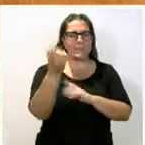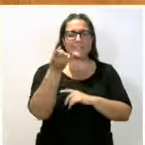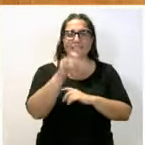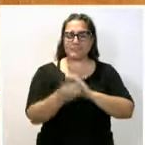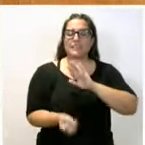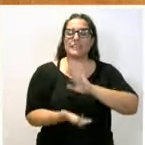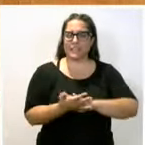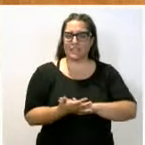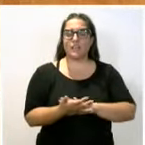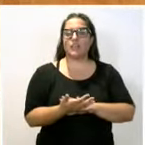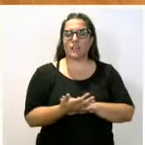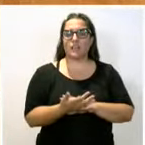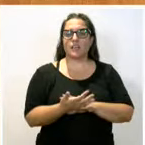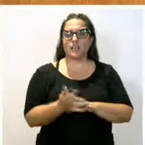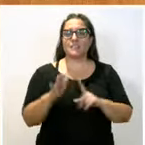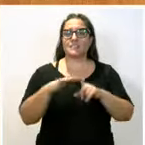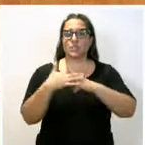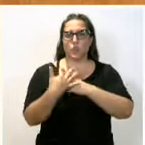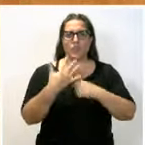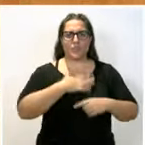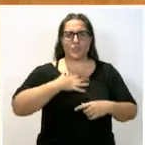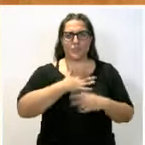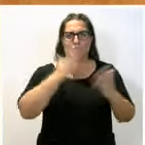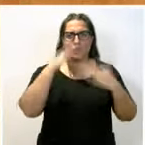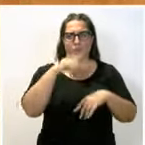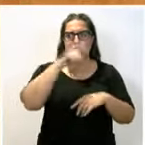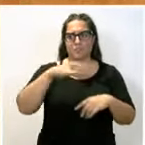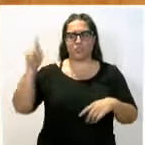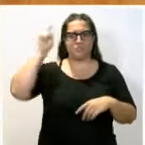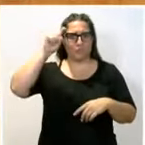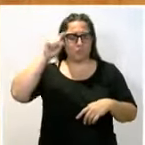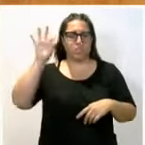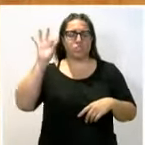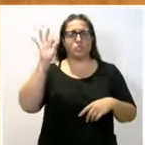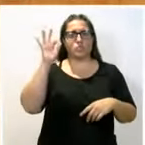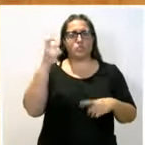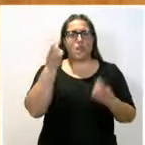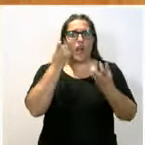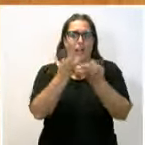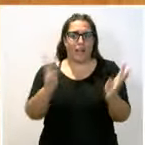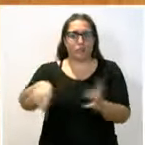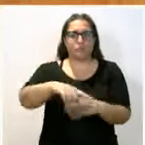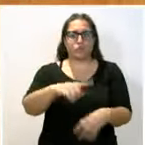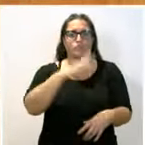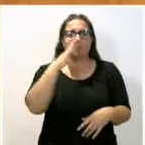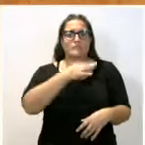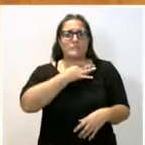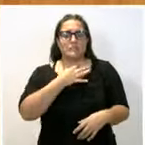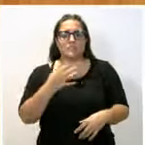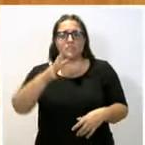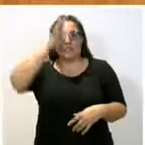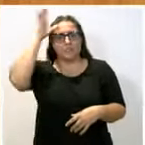importantes situaciones de incomodidad del profesorado y de los alumnos, falta de situaciones de